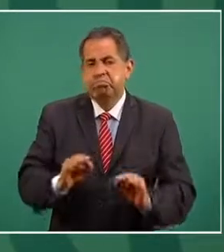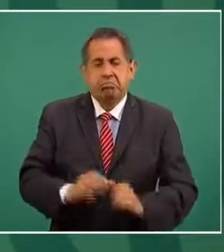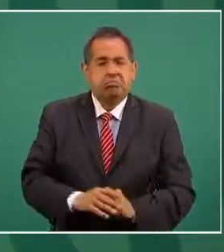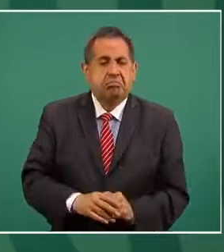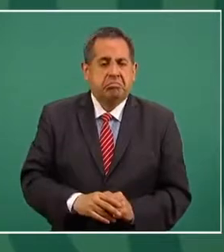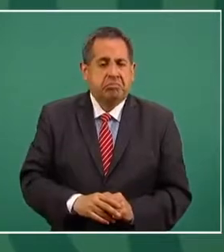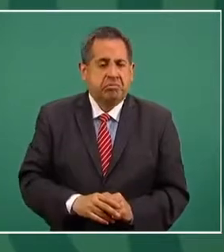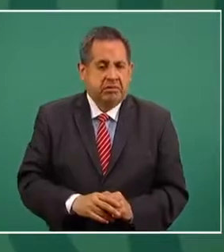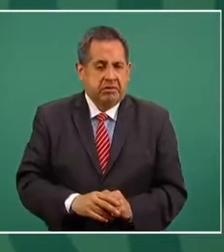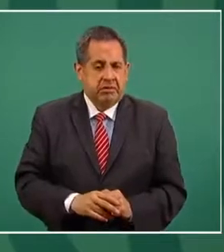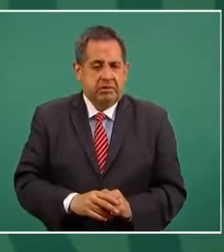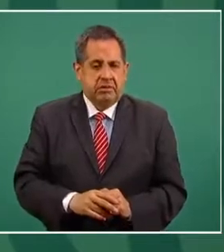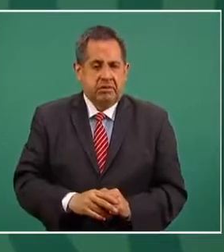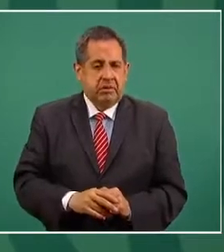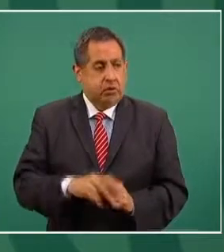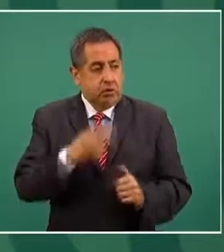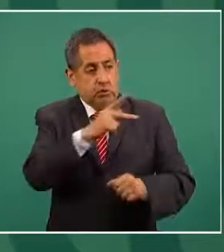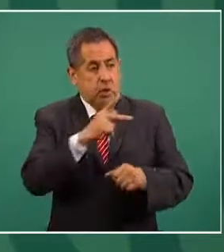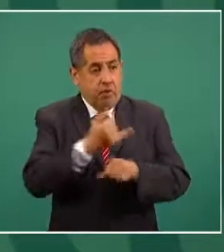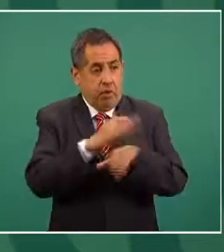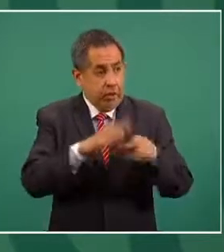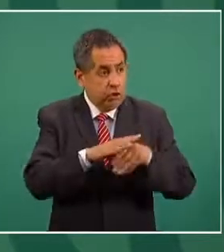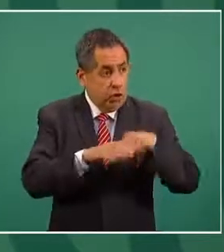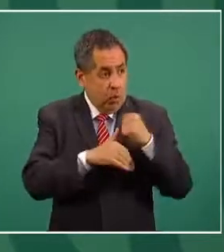que les correspondía.